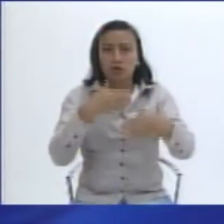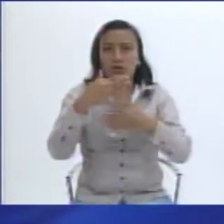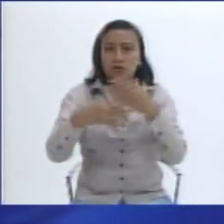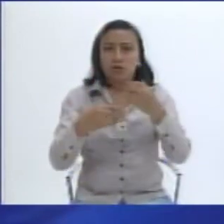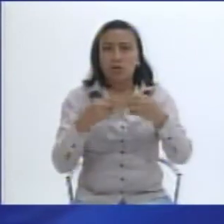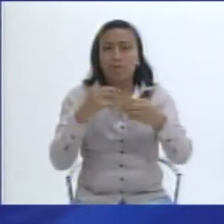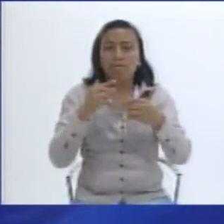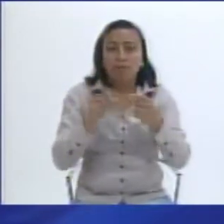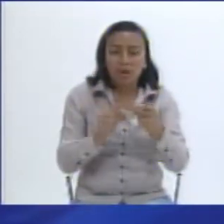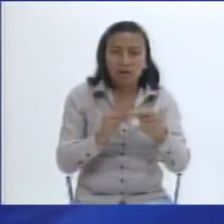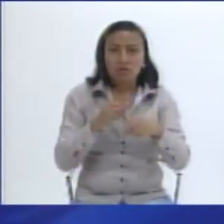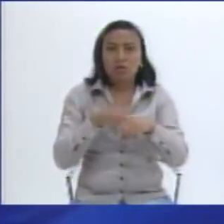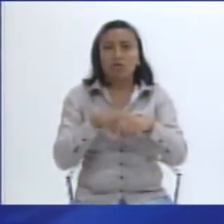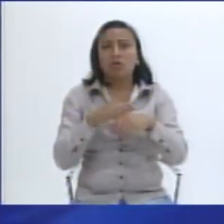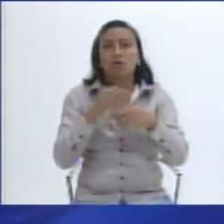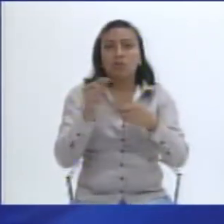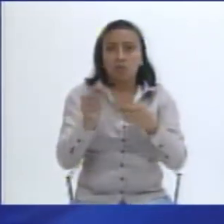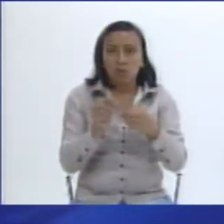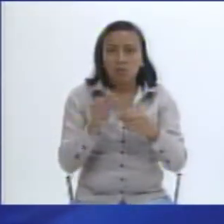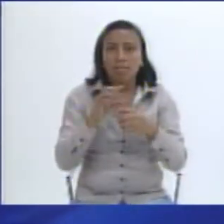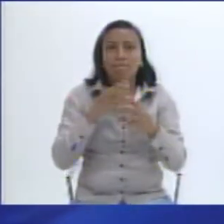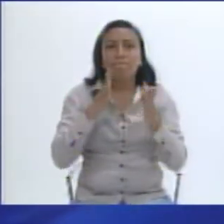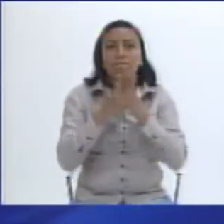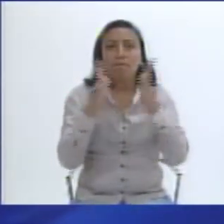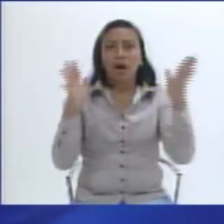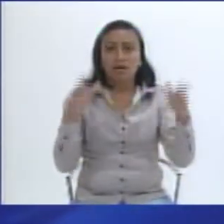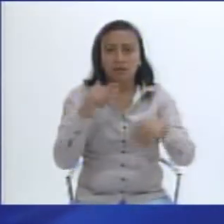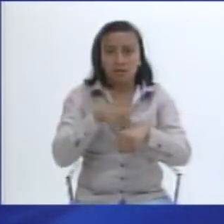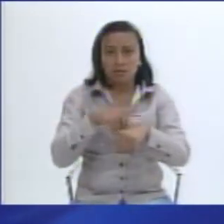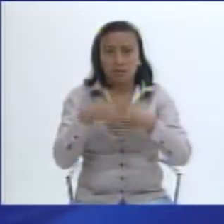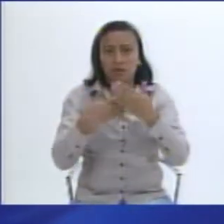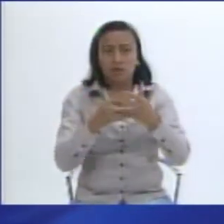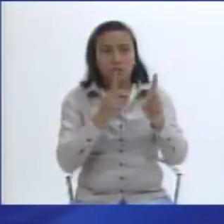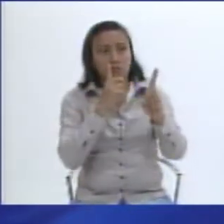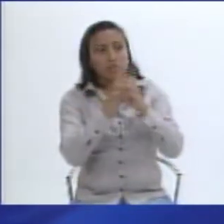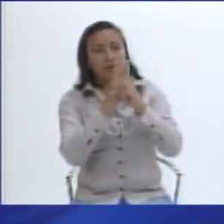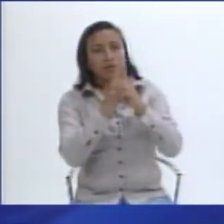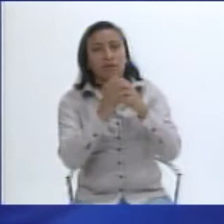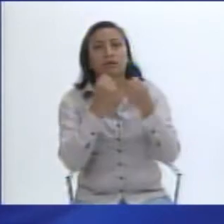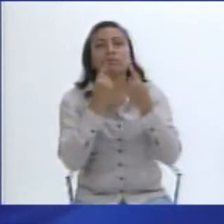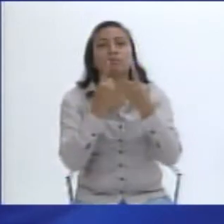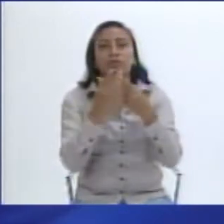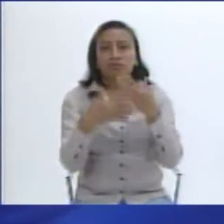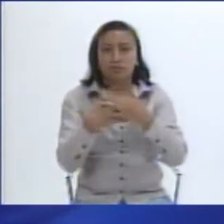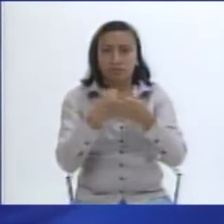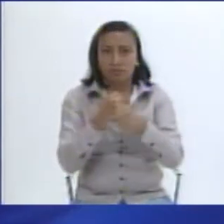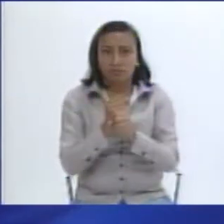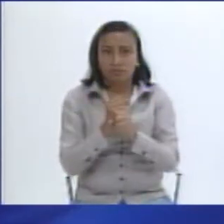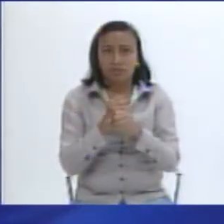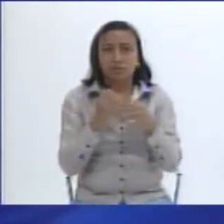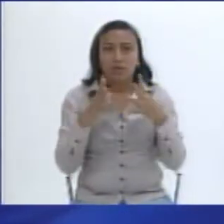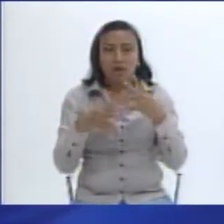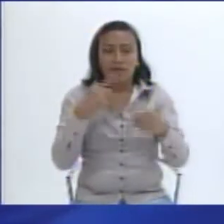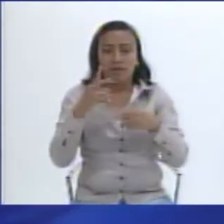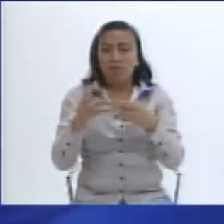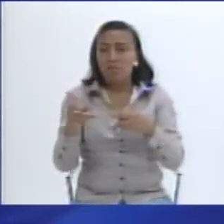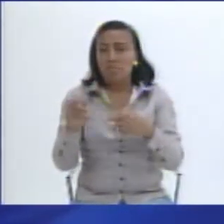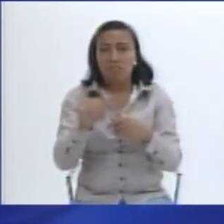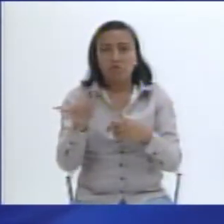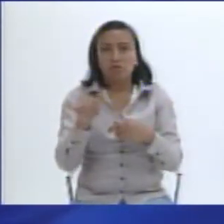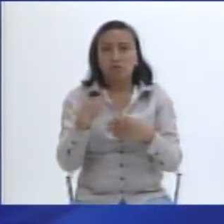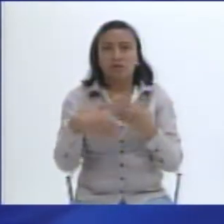largo plazo. Y los impactos o efectos que se están provocando ahora no son tangibles al momento.